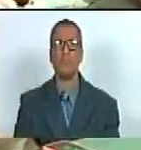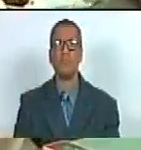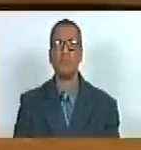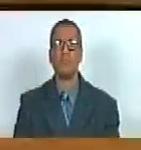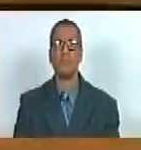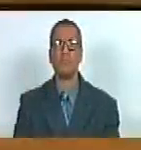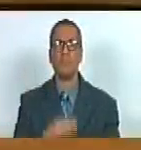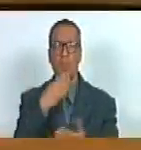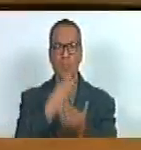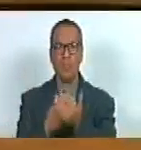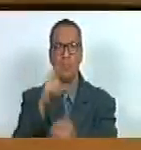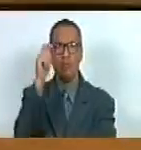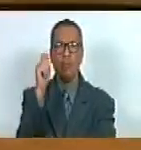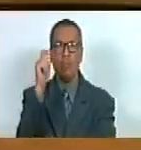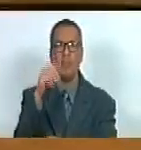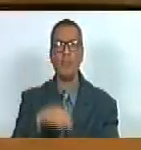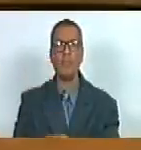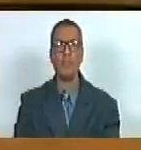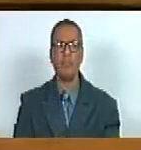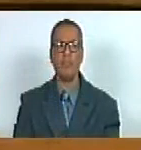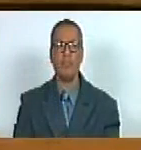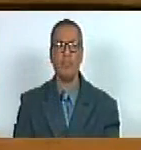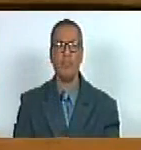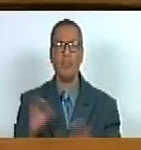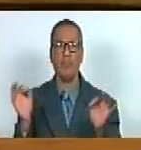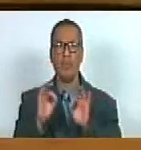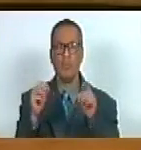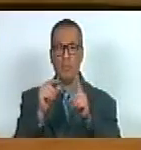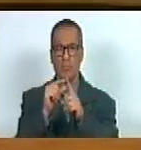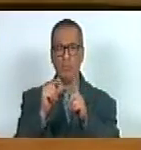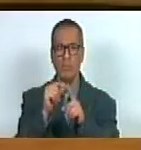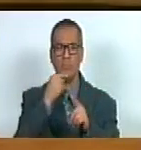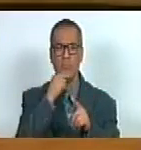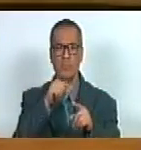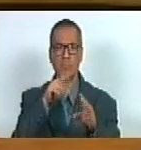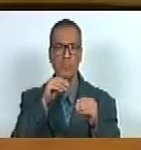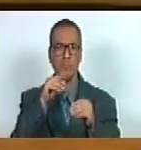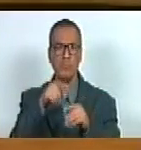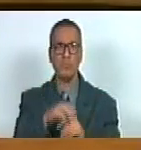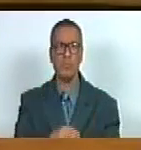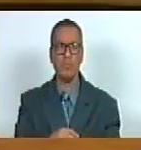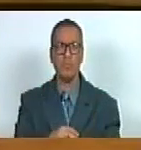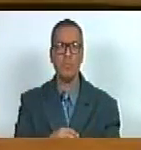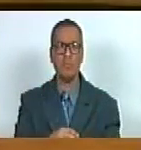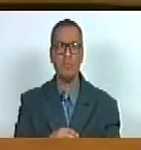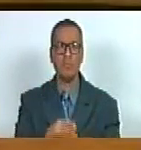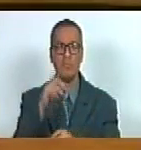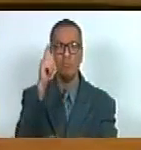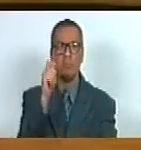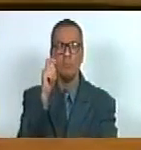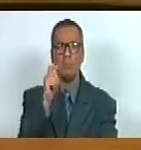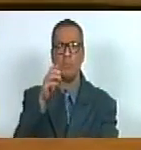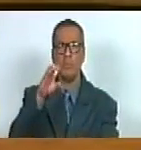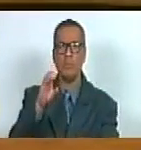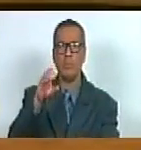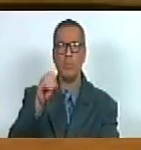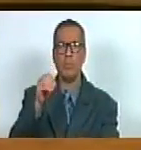gracias diputado nadie más anotando derecho de palabra diputado José Gregorio Correa